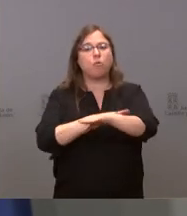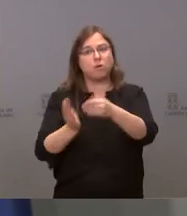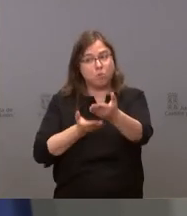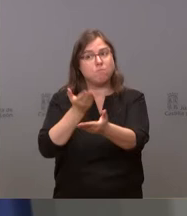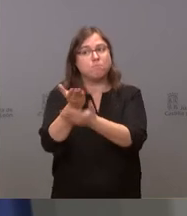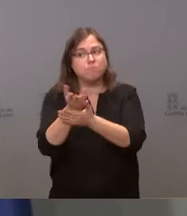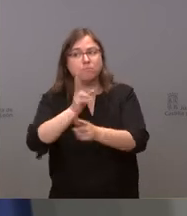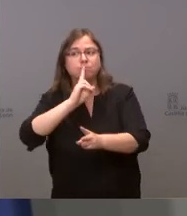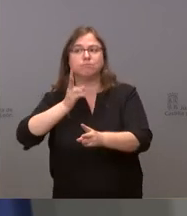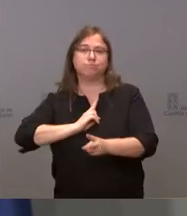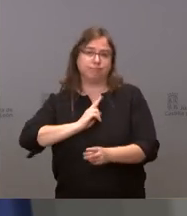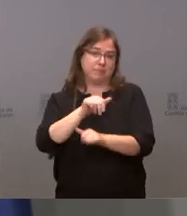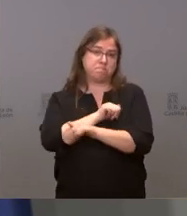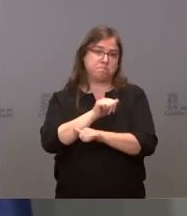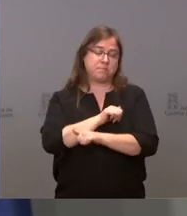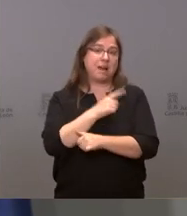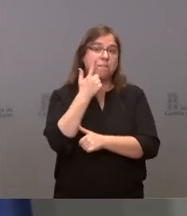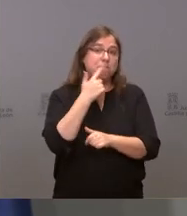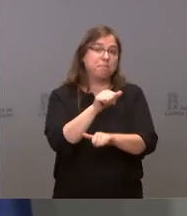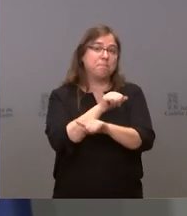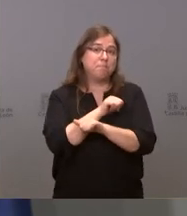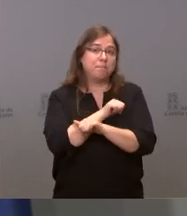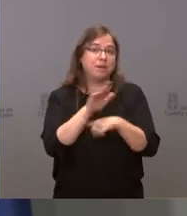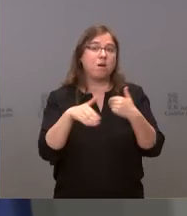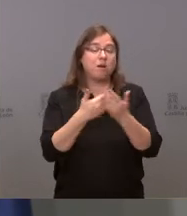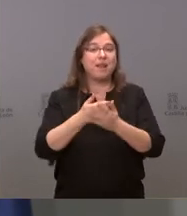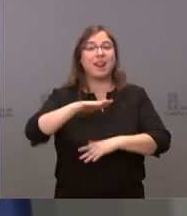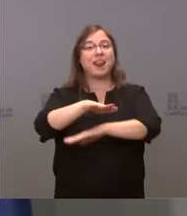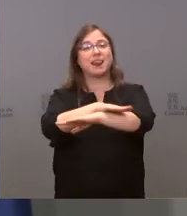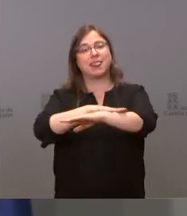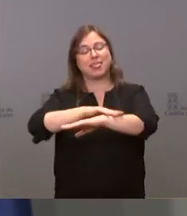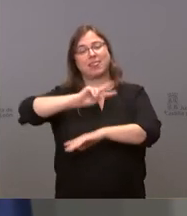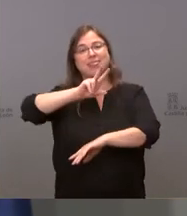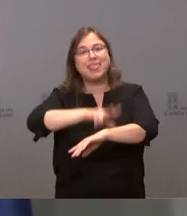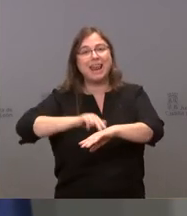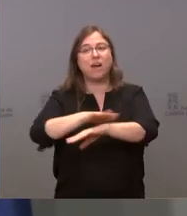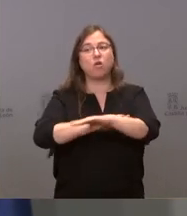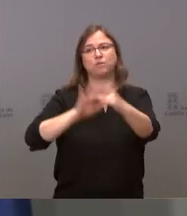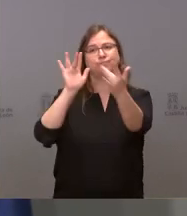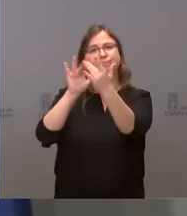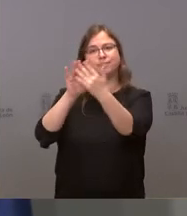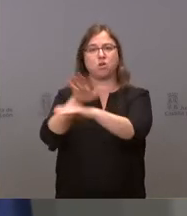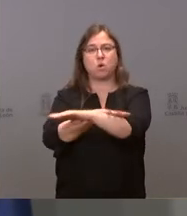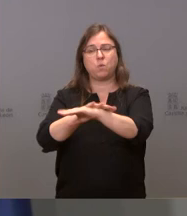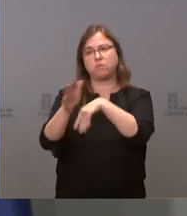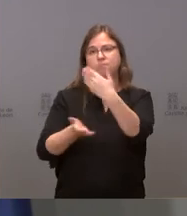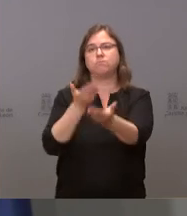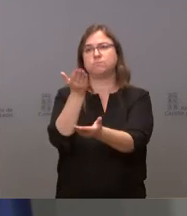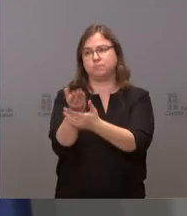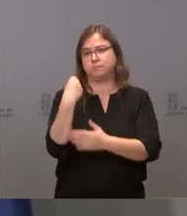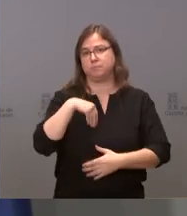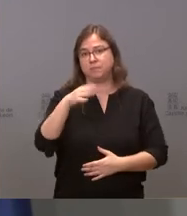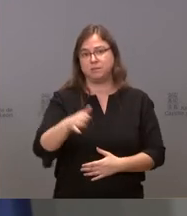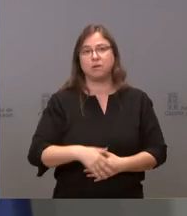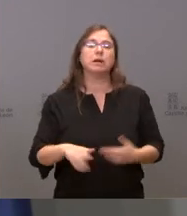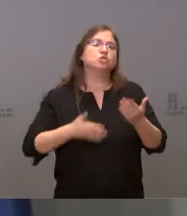y esperamos también que el delegado del Gobierno se dirija al Gobierno y le solicite esto, aparte de